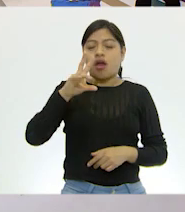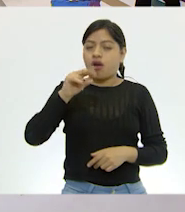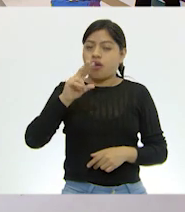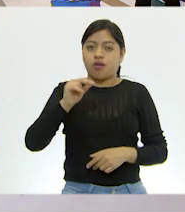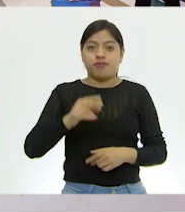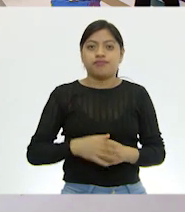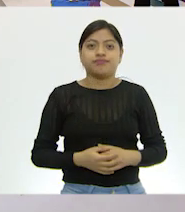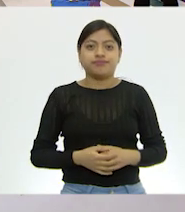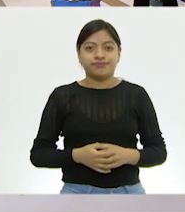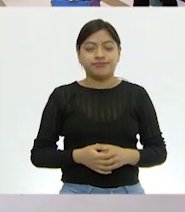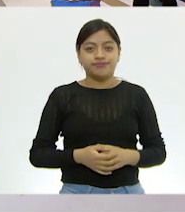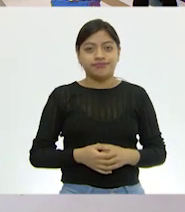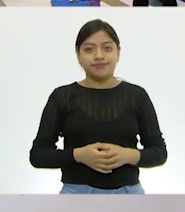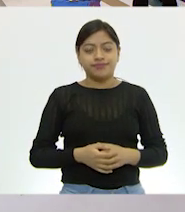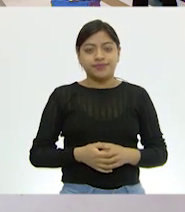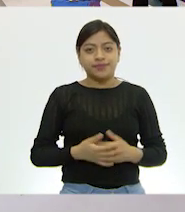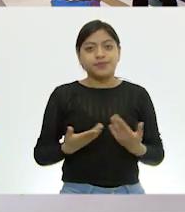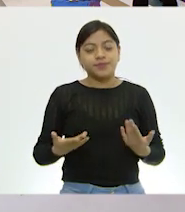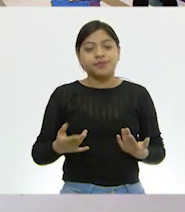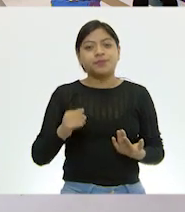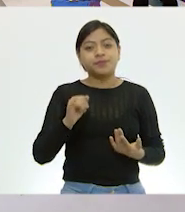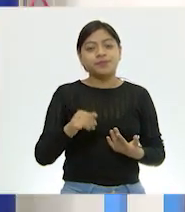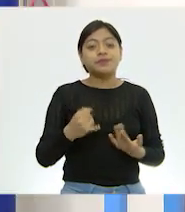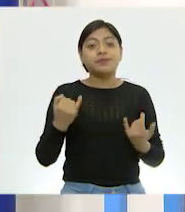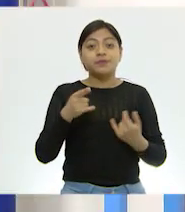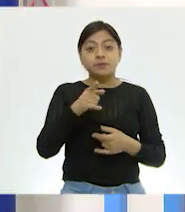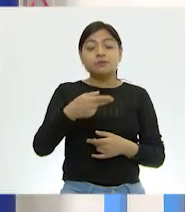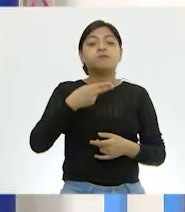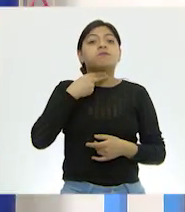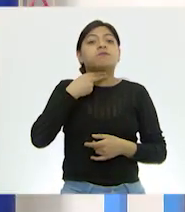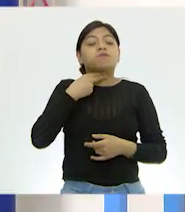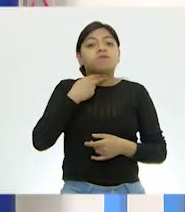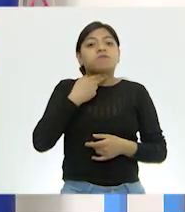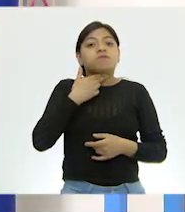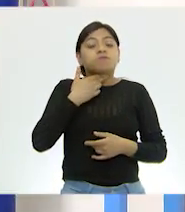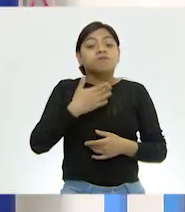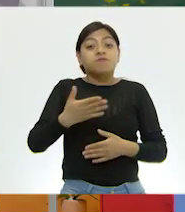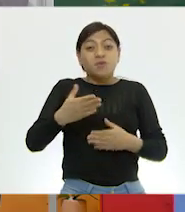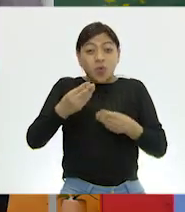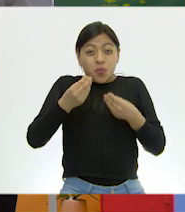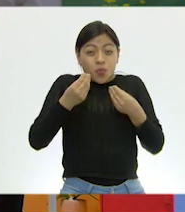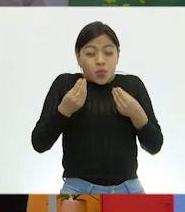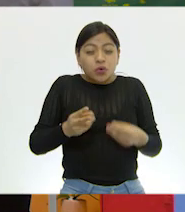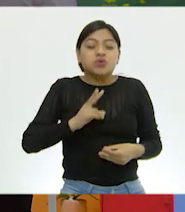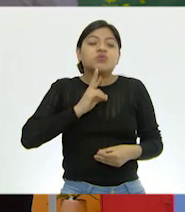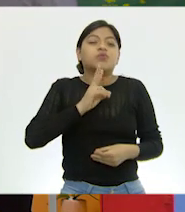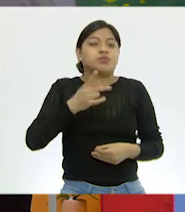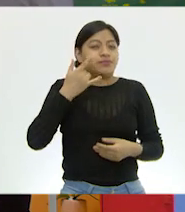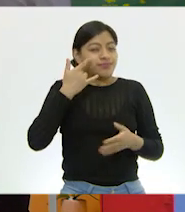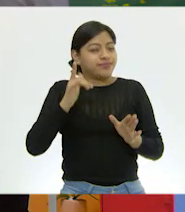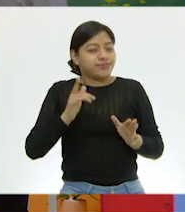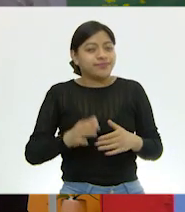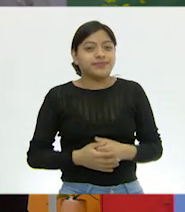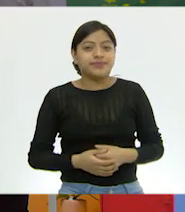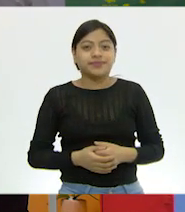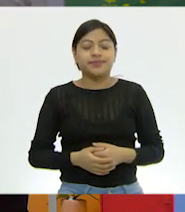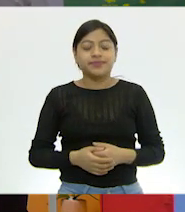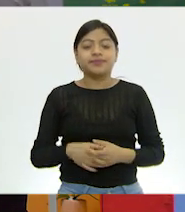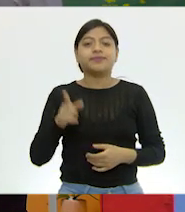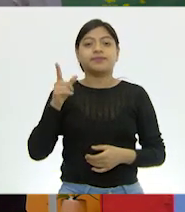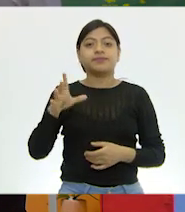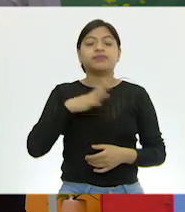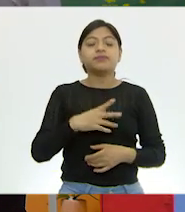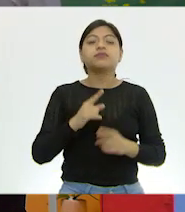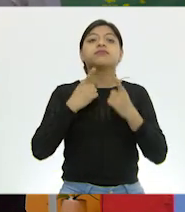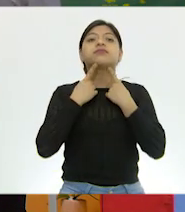a oír la voz como hace rato a mí. Un poco extraña, ¿verdad? Hola, niñas y niños. Muy bien. Ahí entonces es donde tenemos